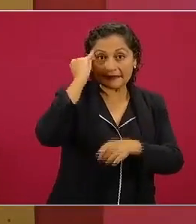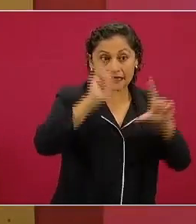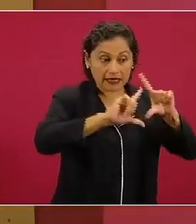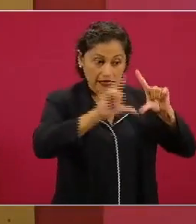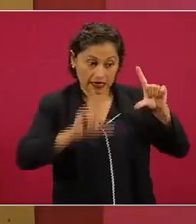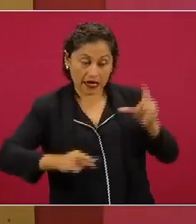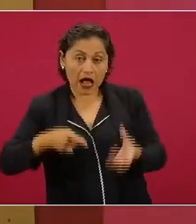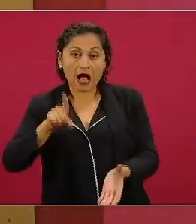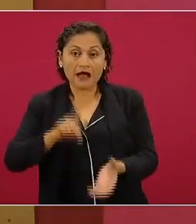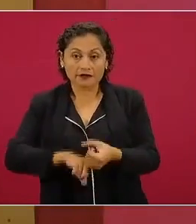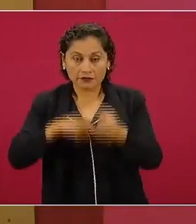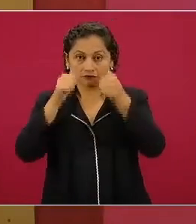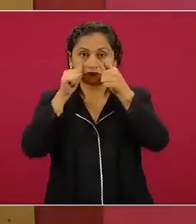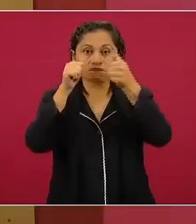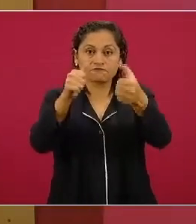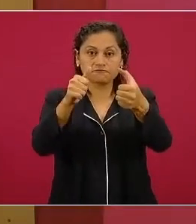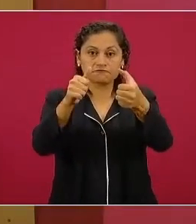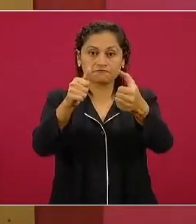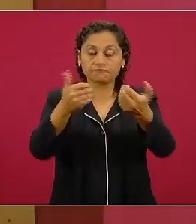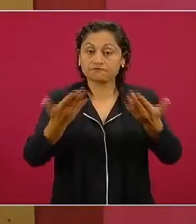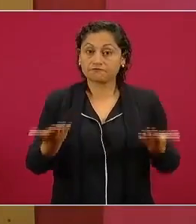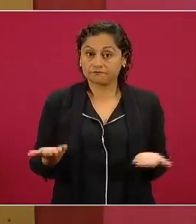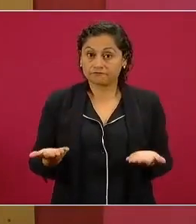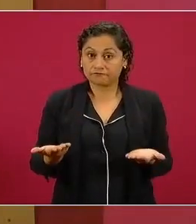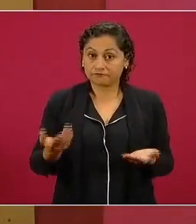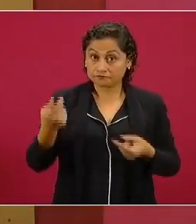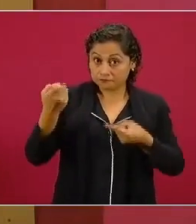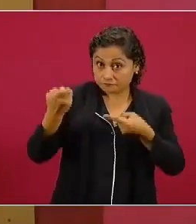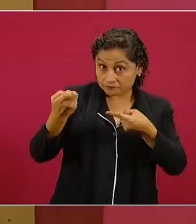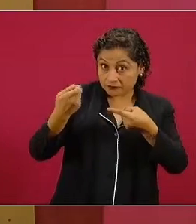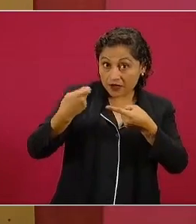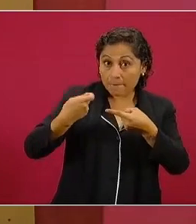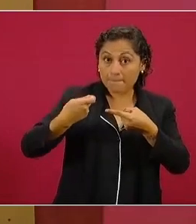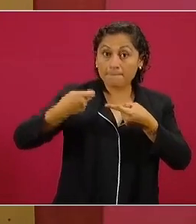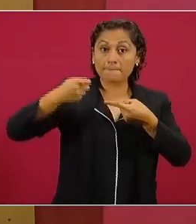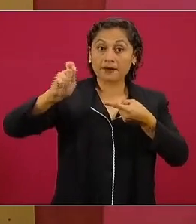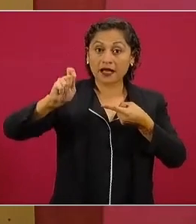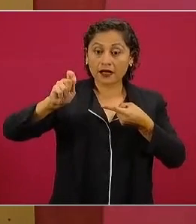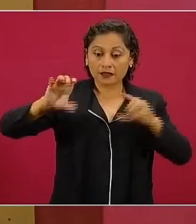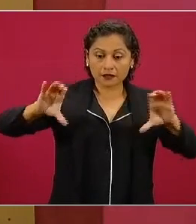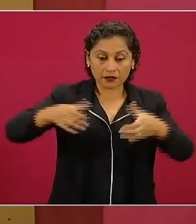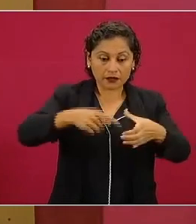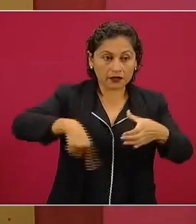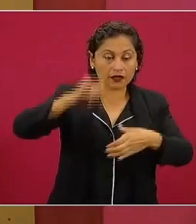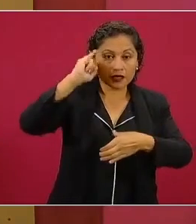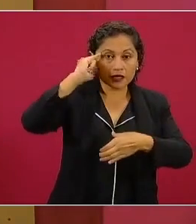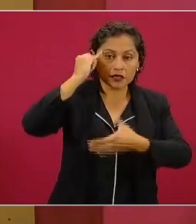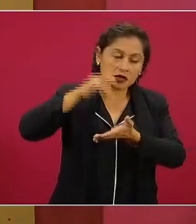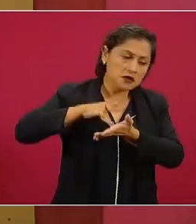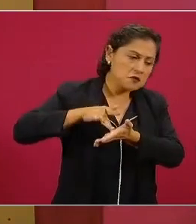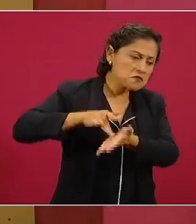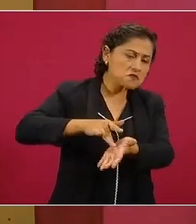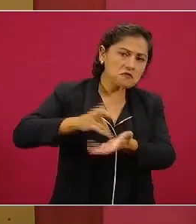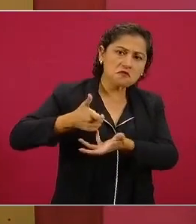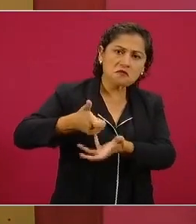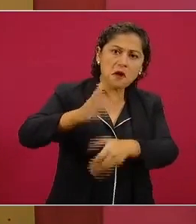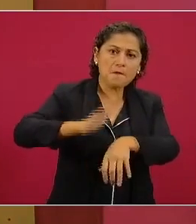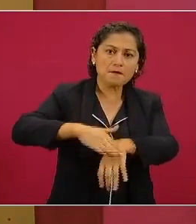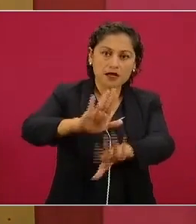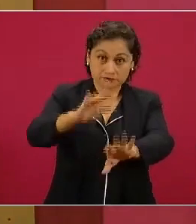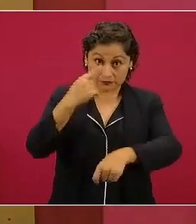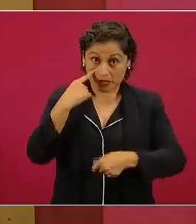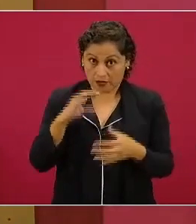cumplido, son los que más apoyo reciben. Yo les doy un dato,